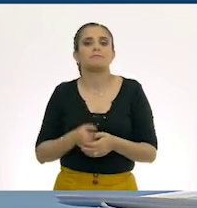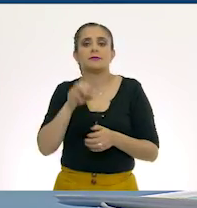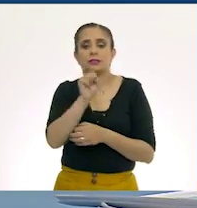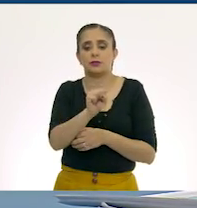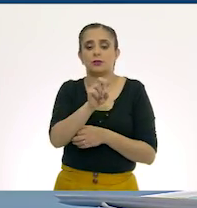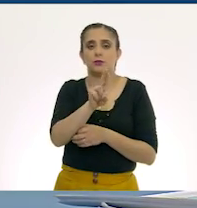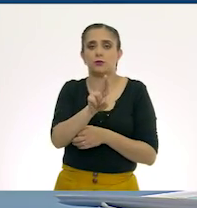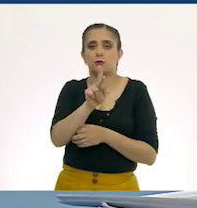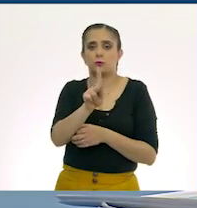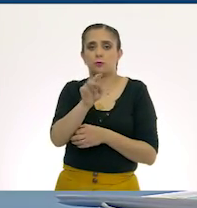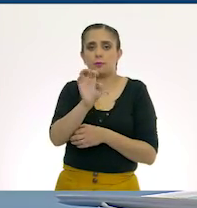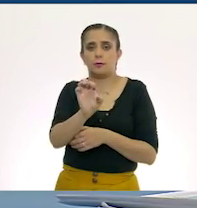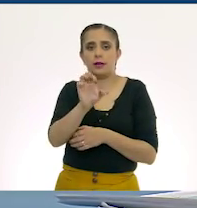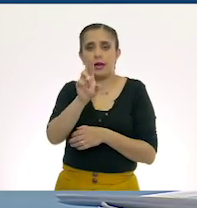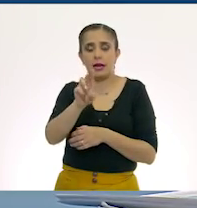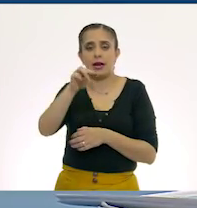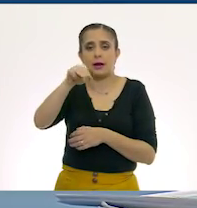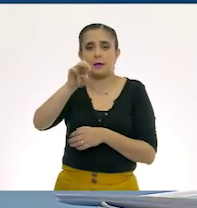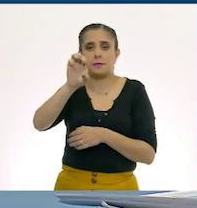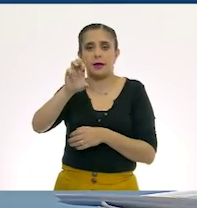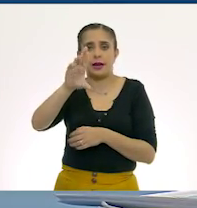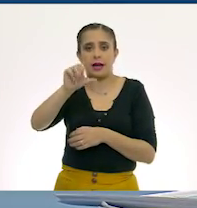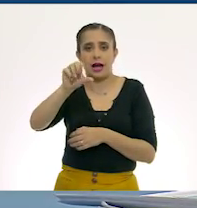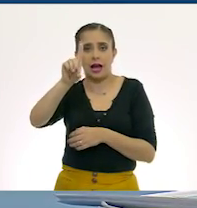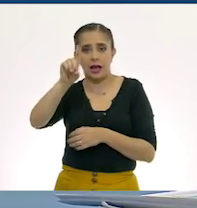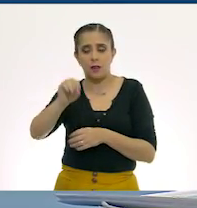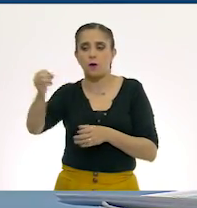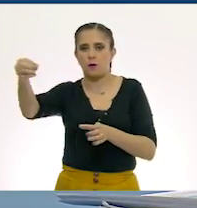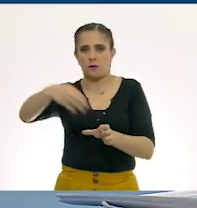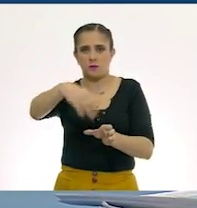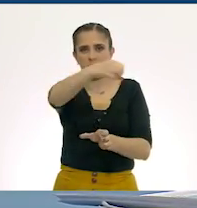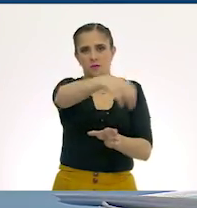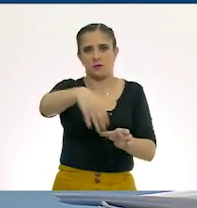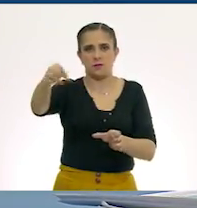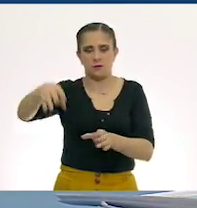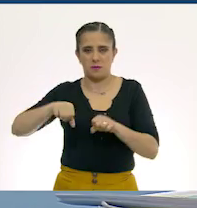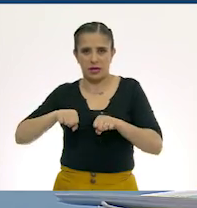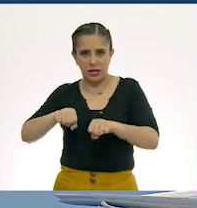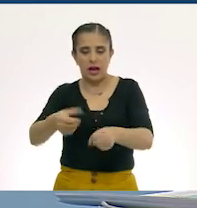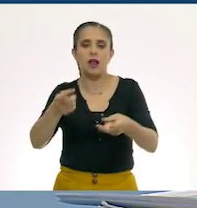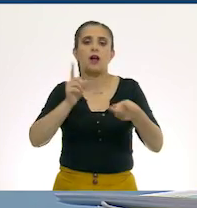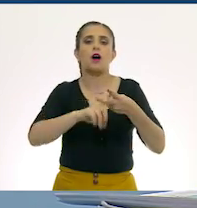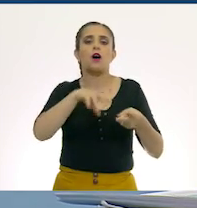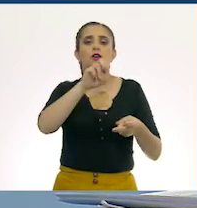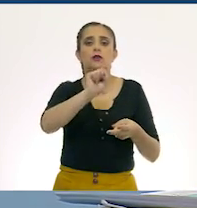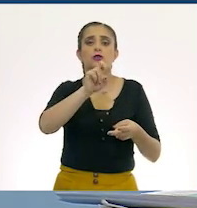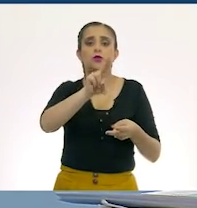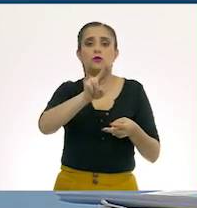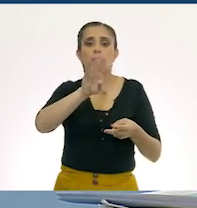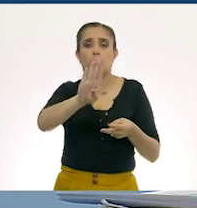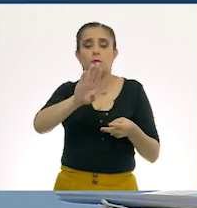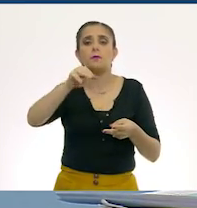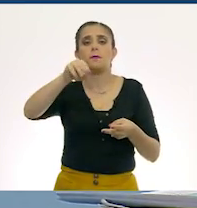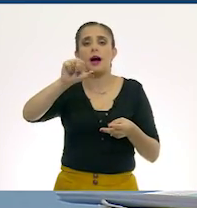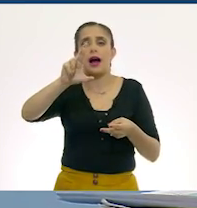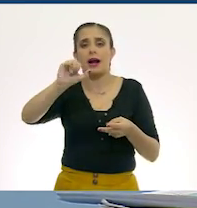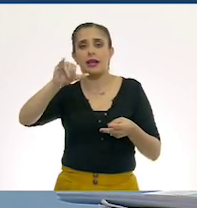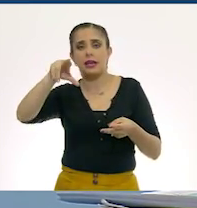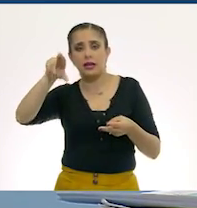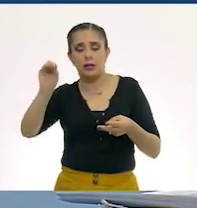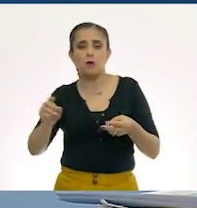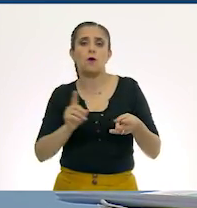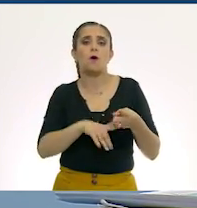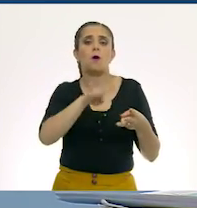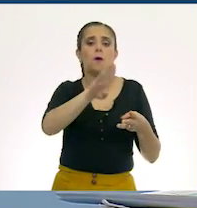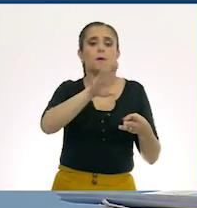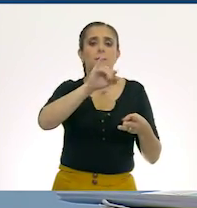supermercado, bisabuelo, submarino, o como una palabra que me